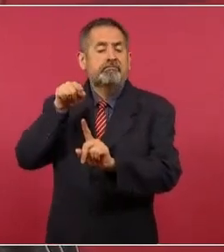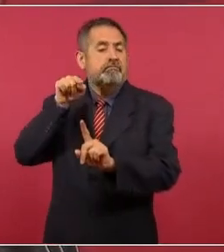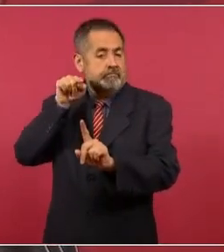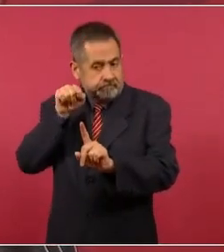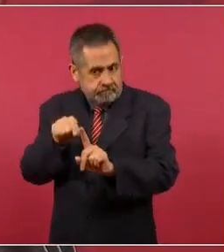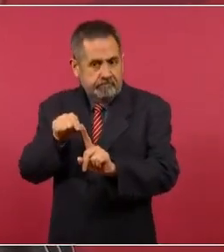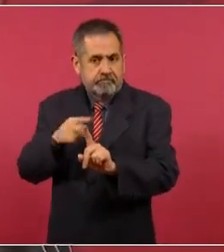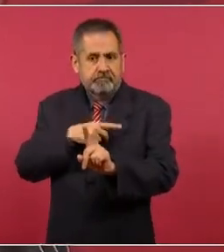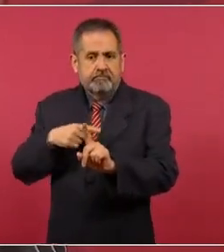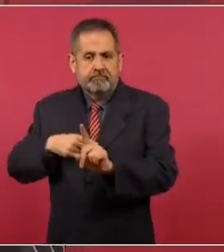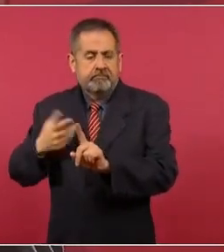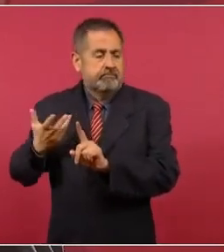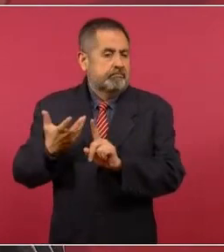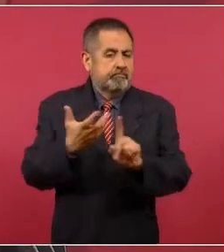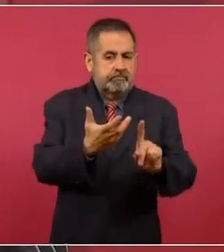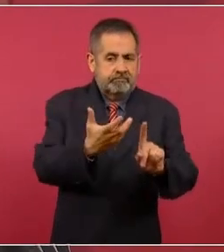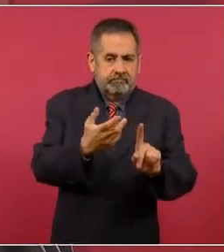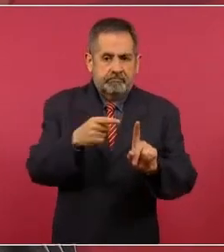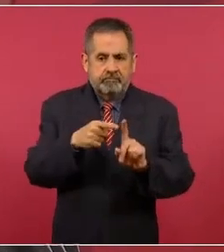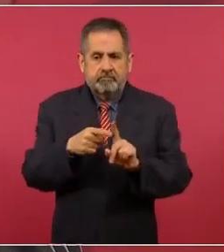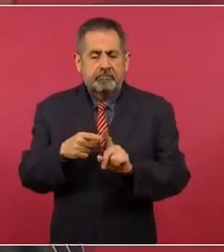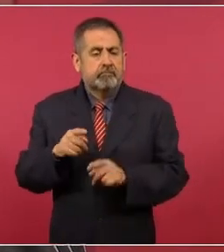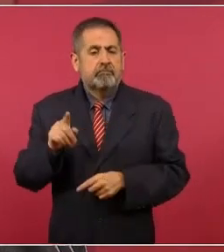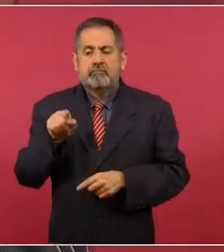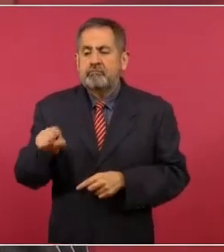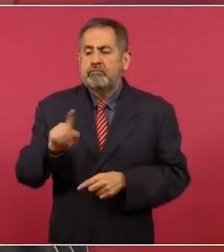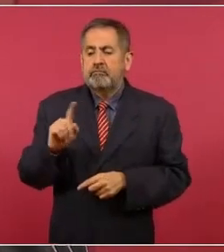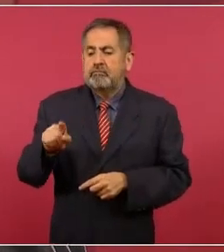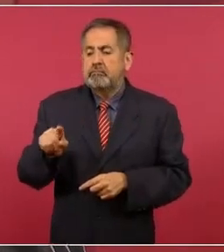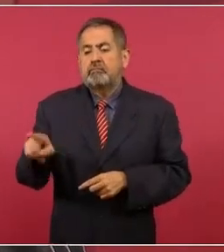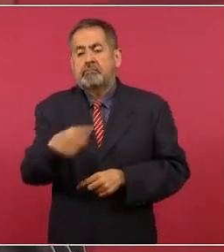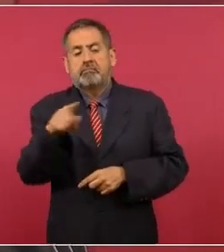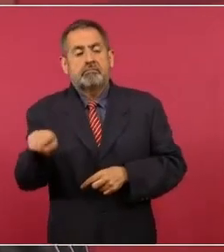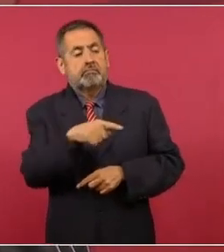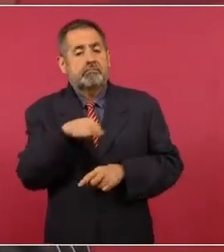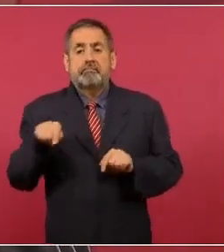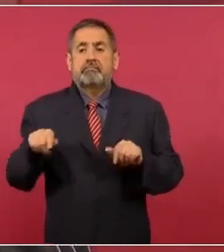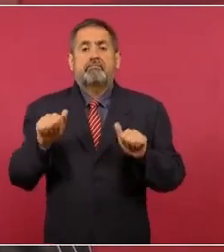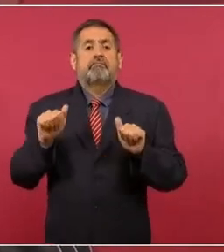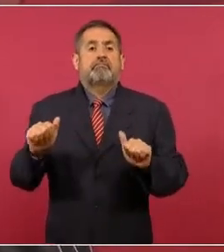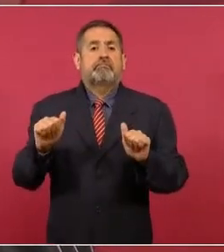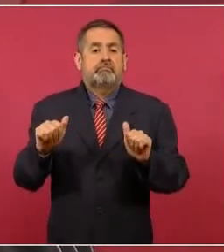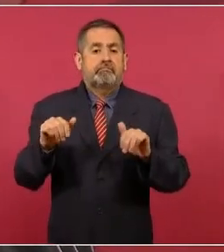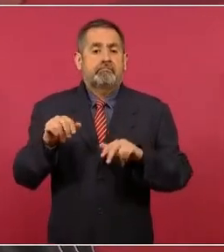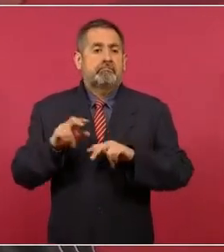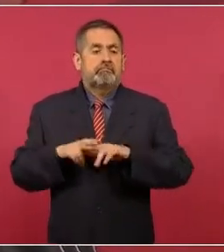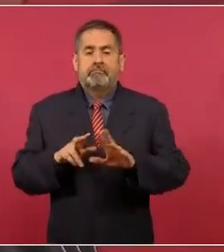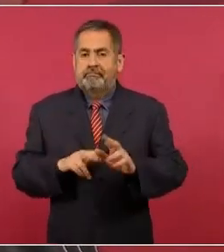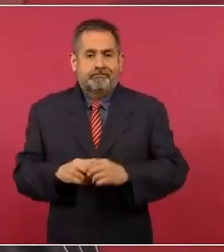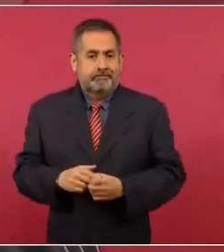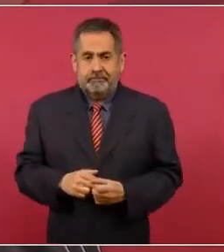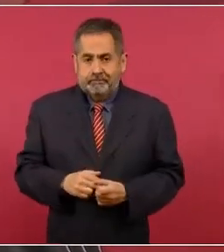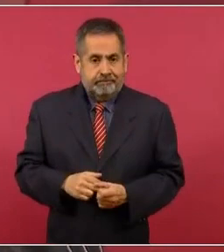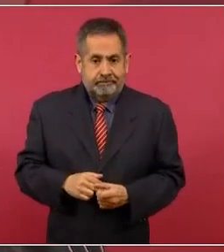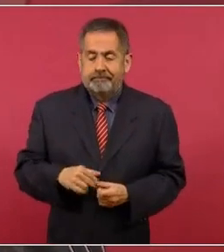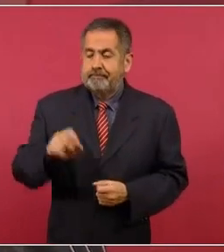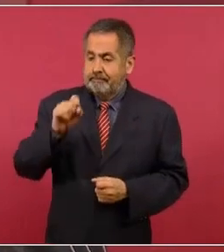No mandan a la tropa,